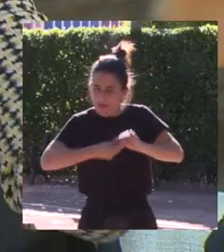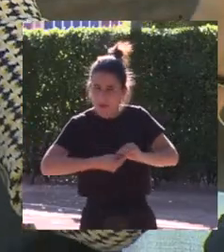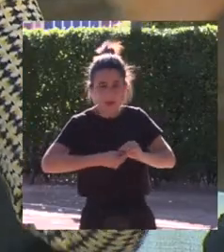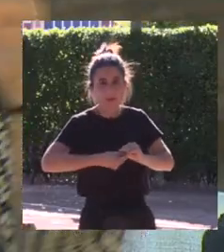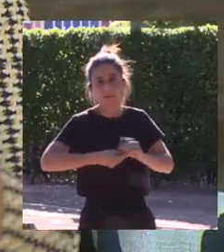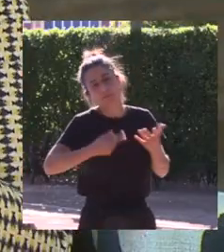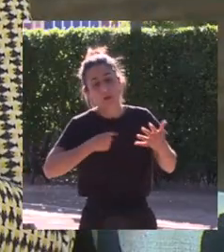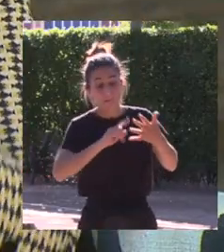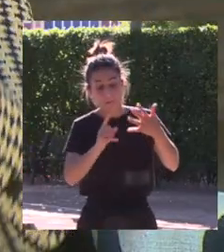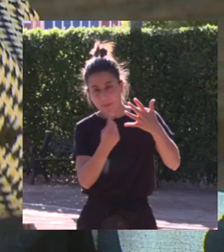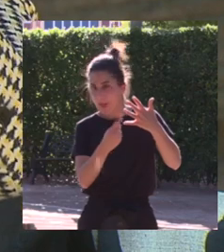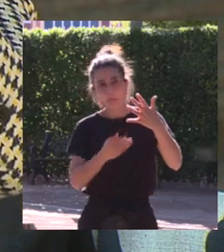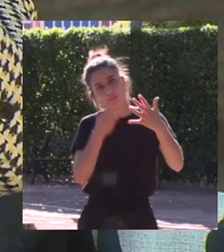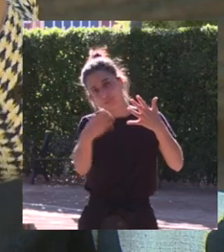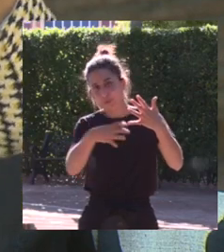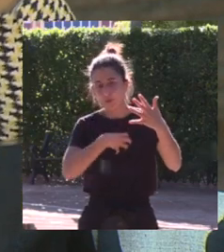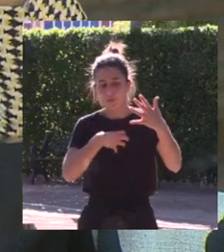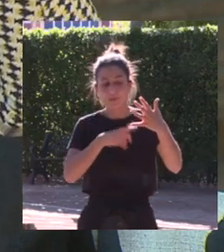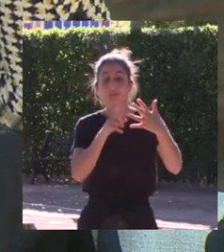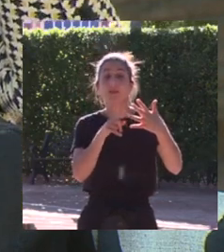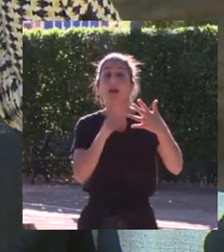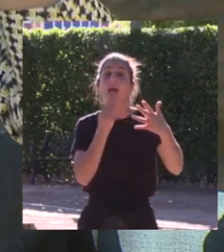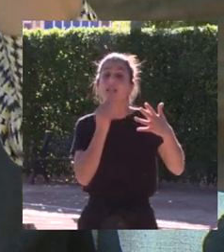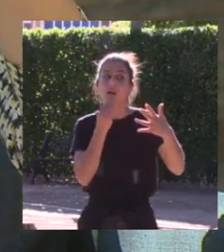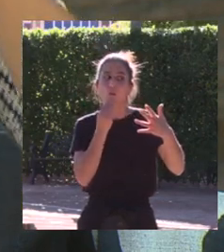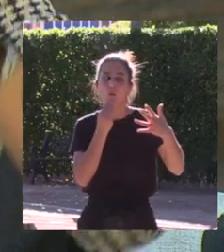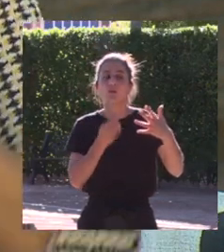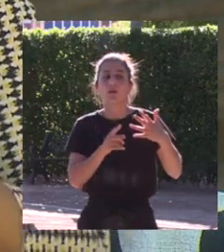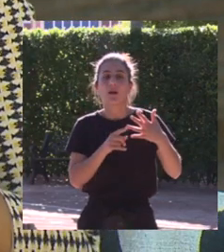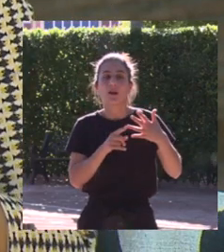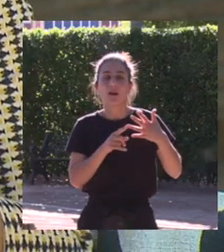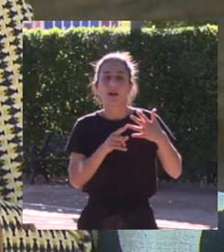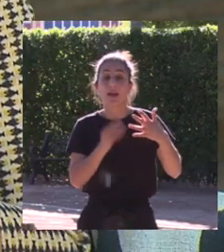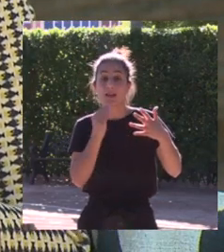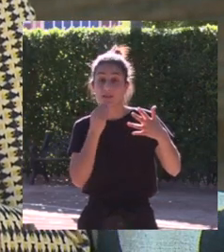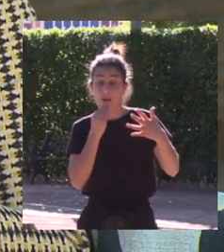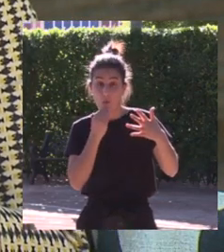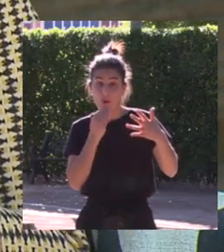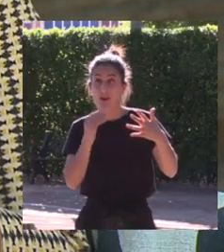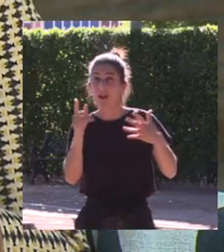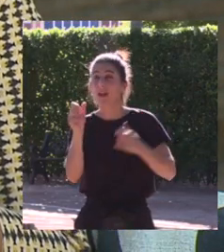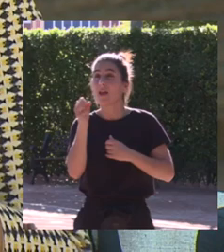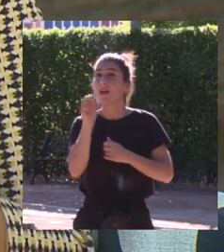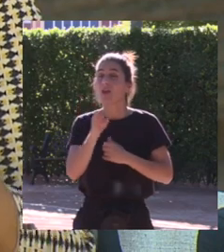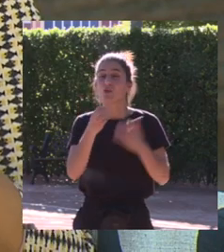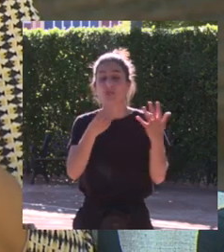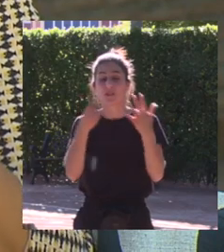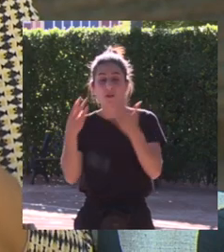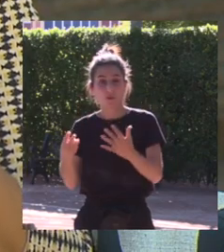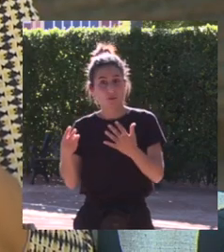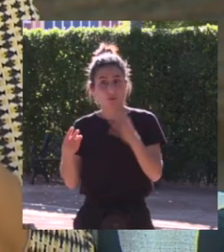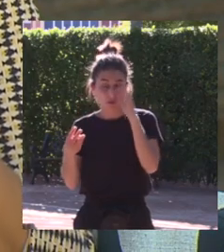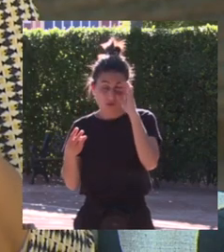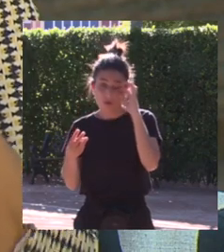pues primera fuera la segunda que era Seúl en ese último año antes de los Juegos de Seúl en el 88 nosotras